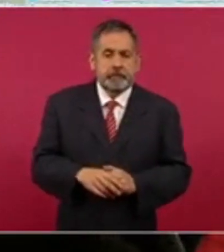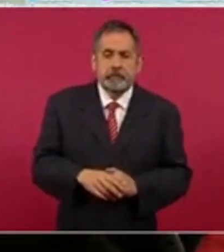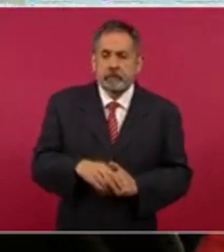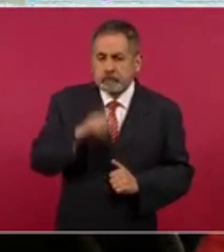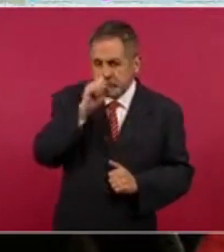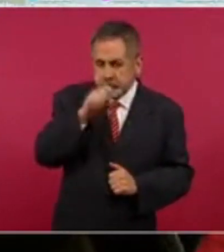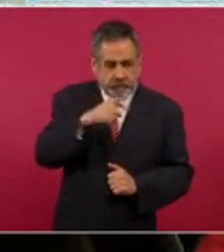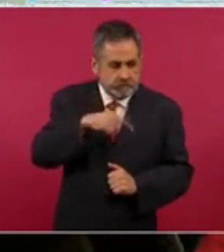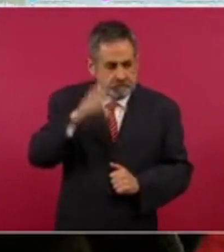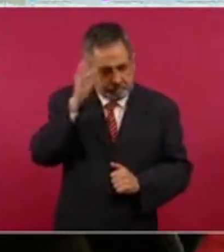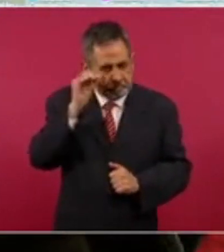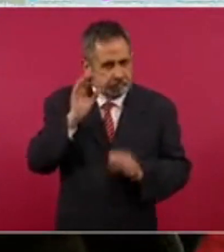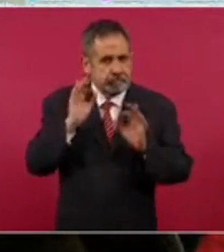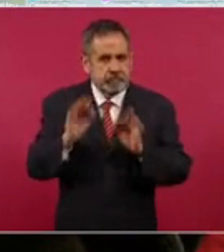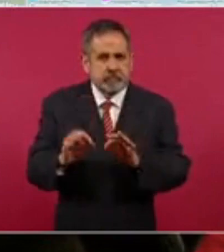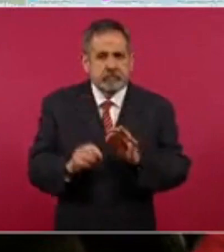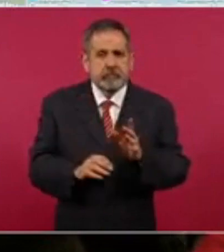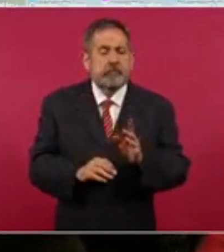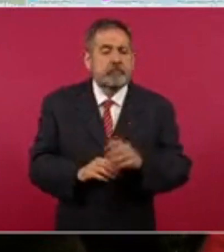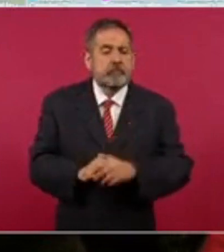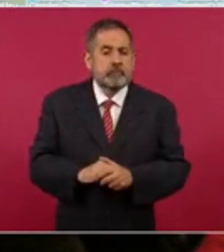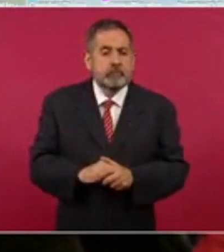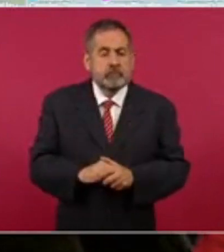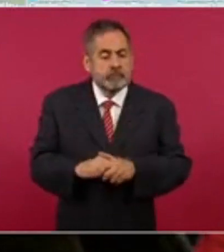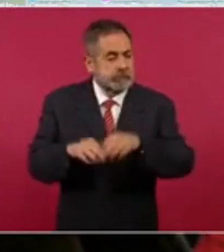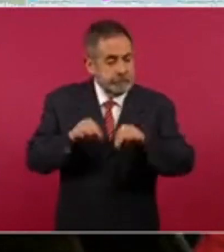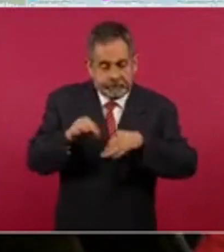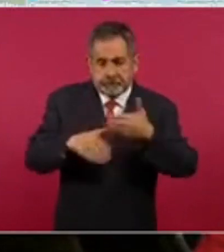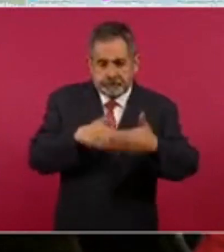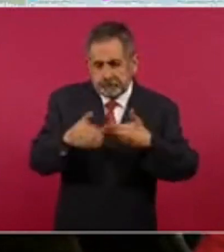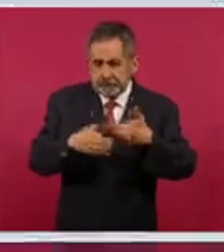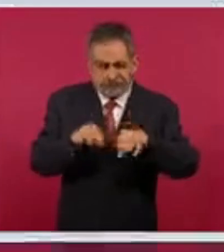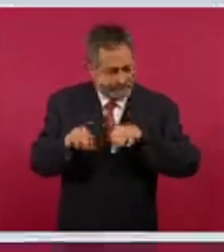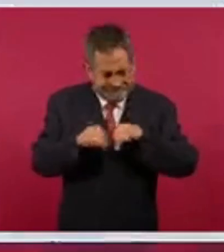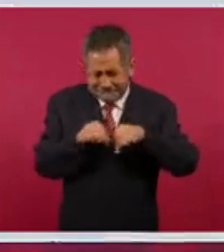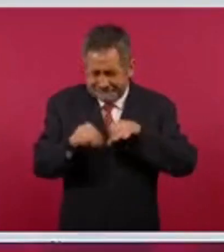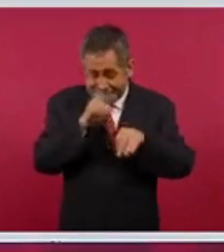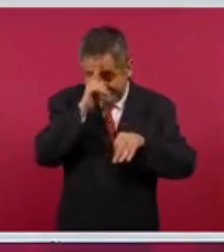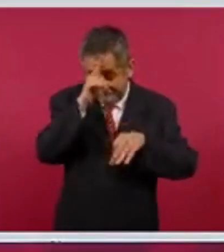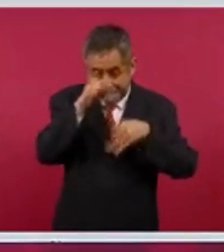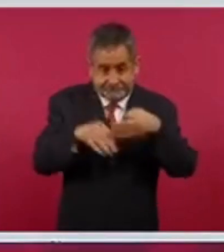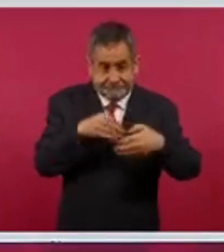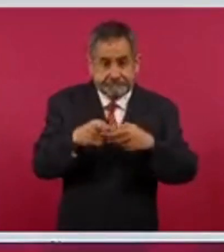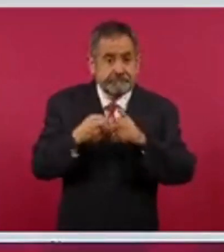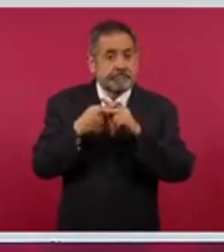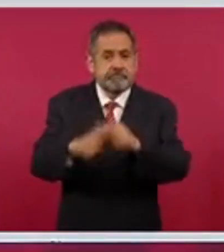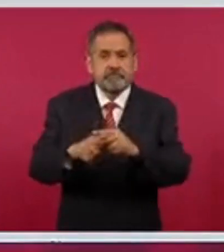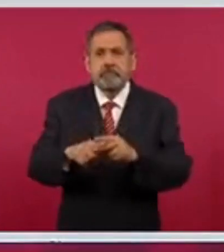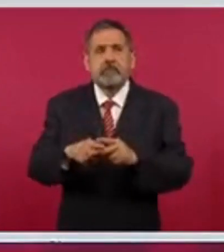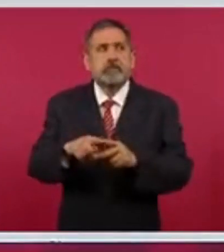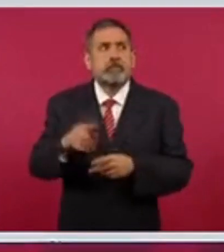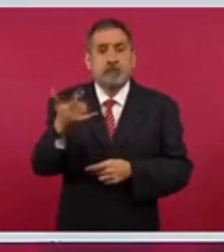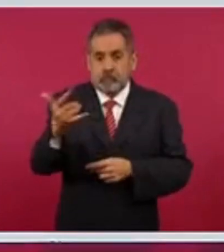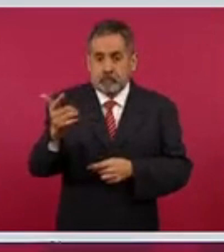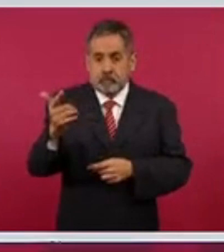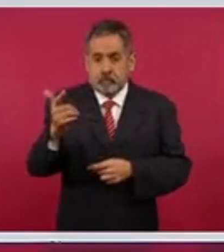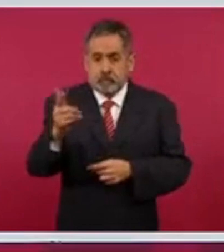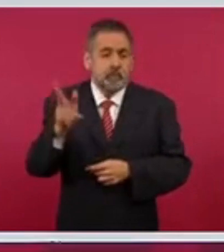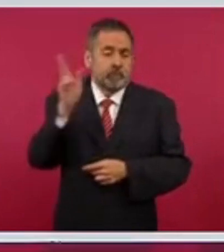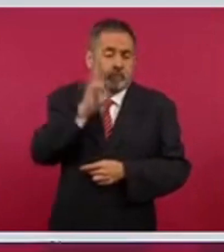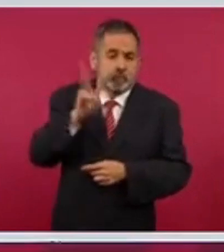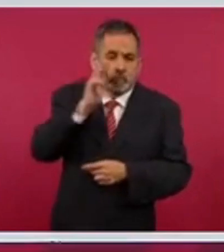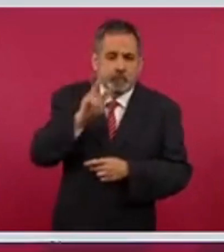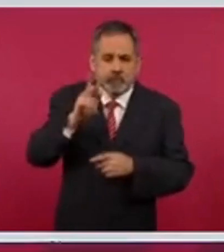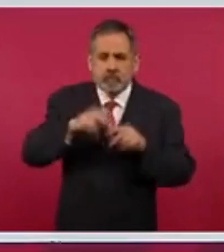que trabajaran para empezar las pruebas en julio de